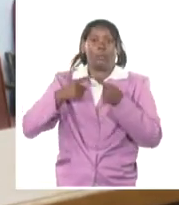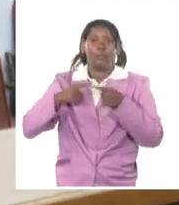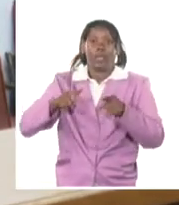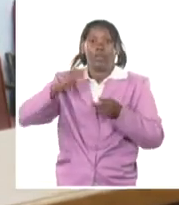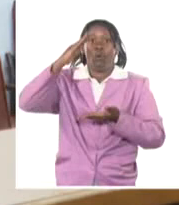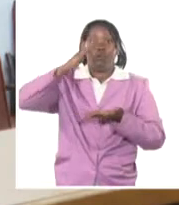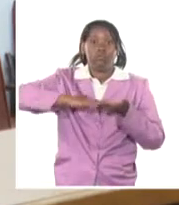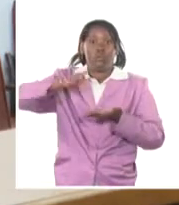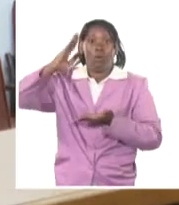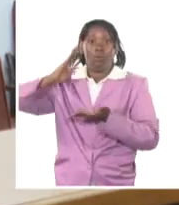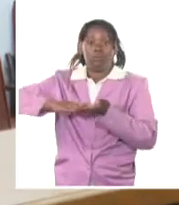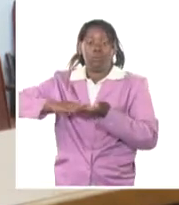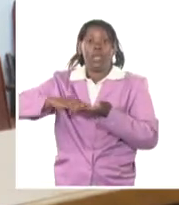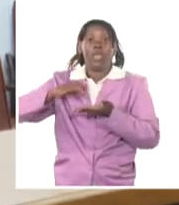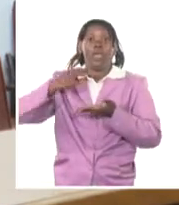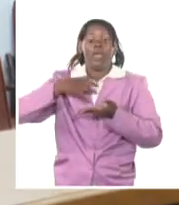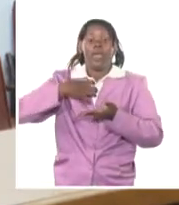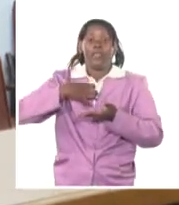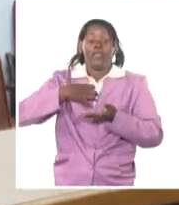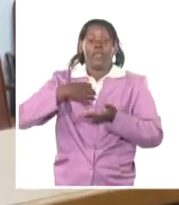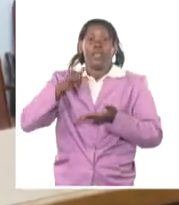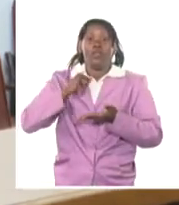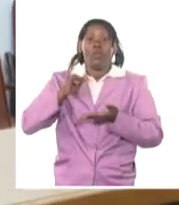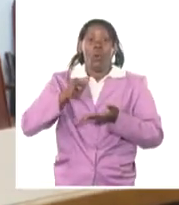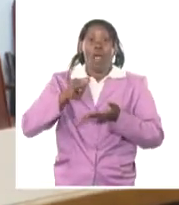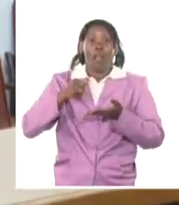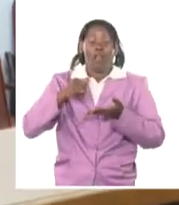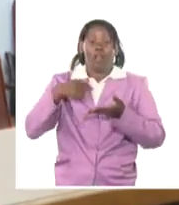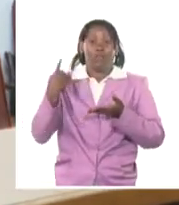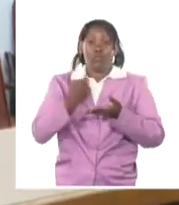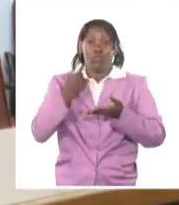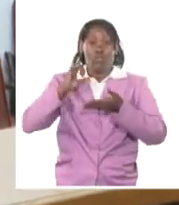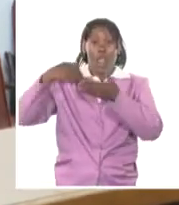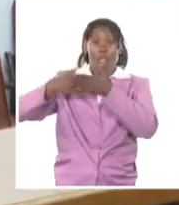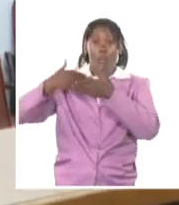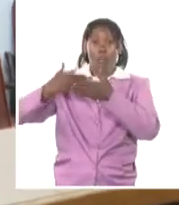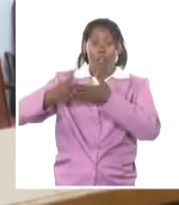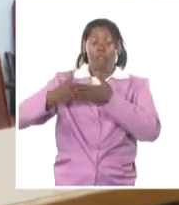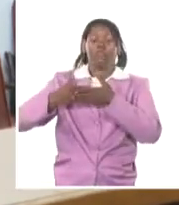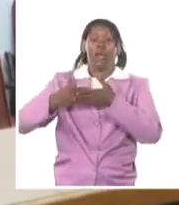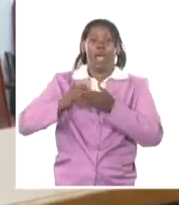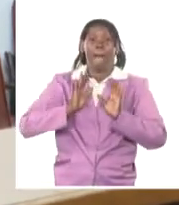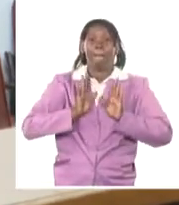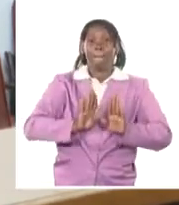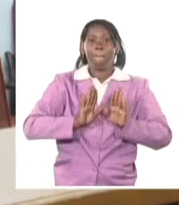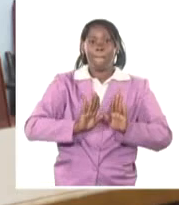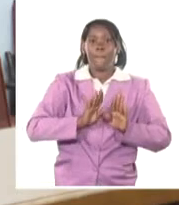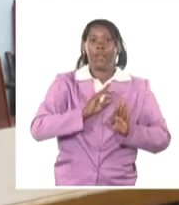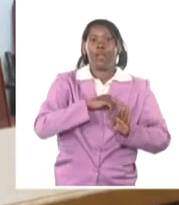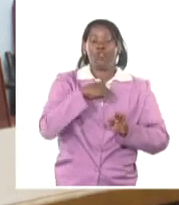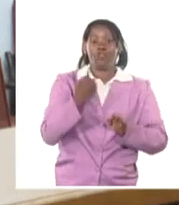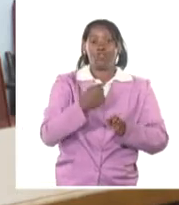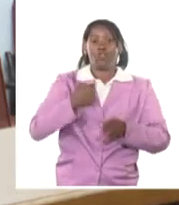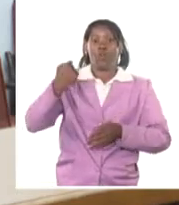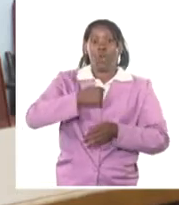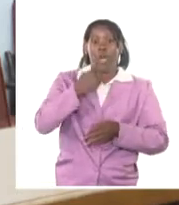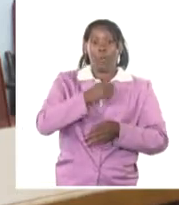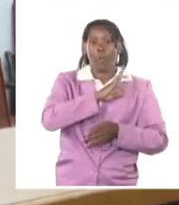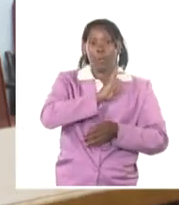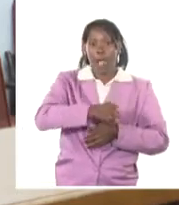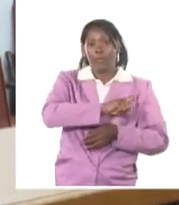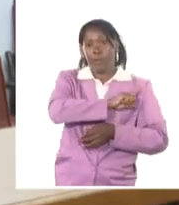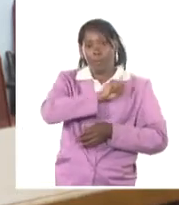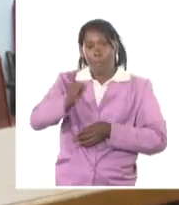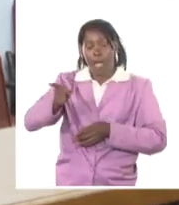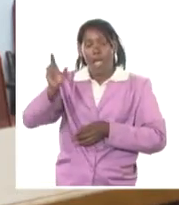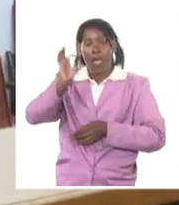bases nuestras, en los tanques de Coupé. Se hizo una distribución sabiendo que íbamos a llegar a esta situación,